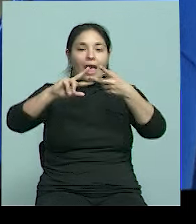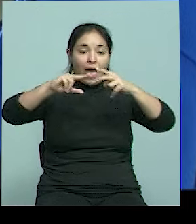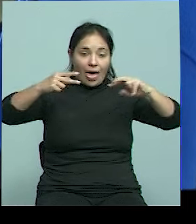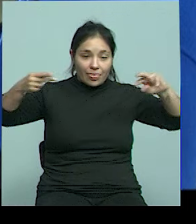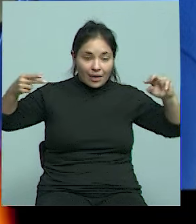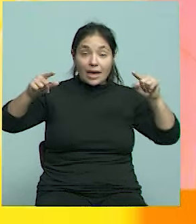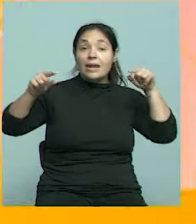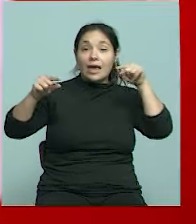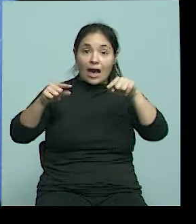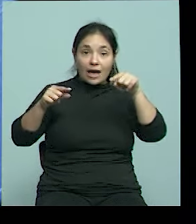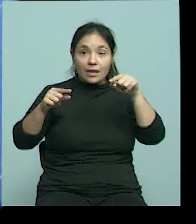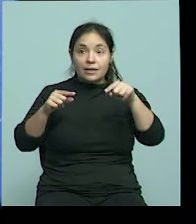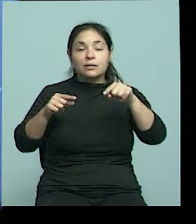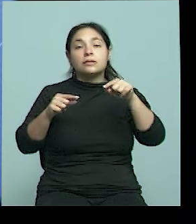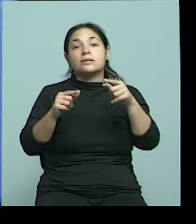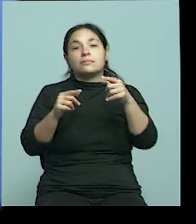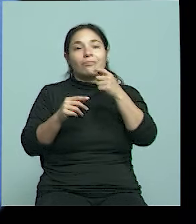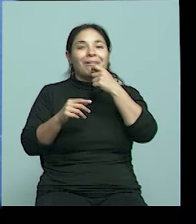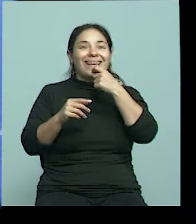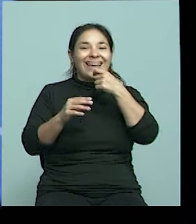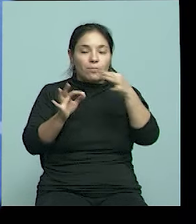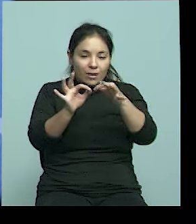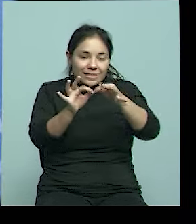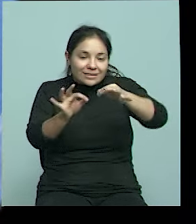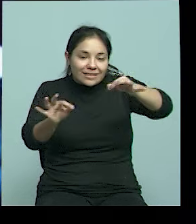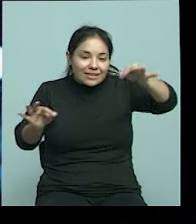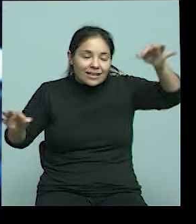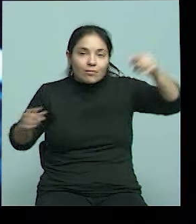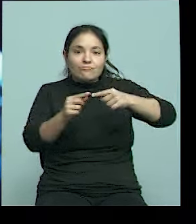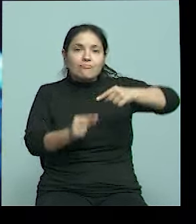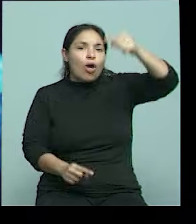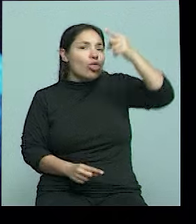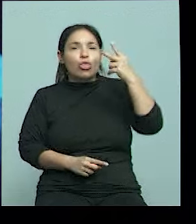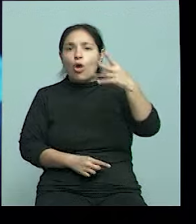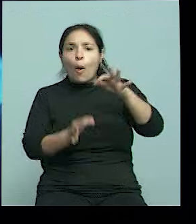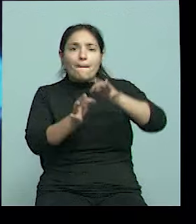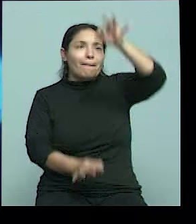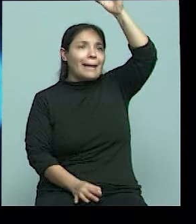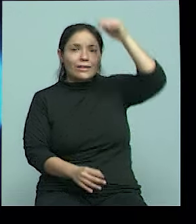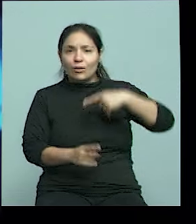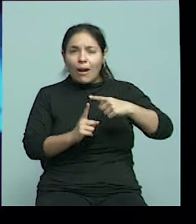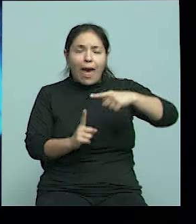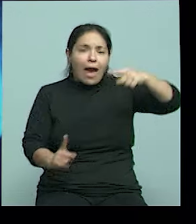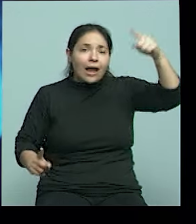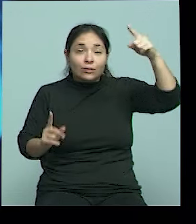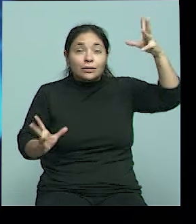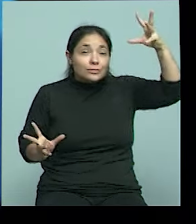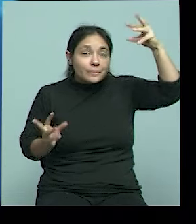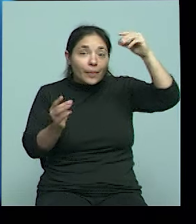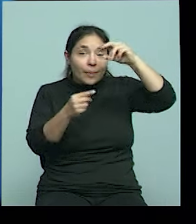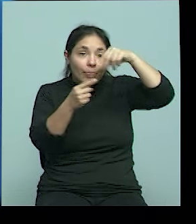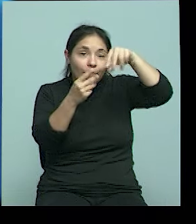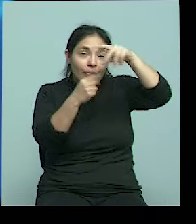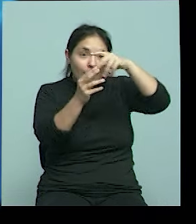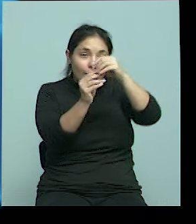molécula que, si una la pudiera estirar, me diría más de dos metros. Y que está súper enrollada dentro del